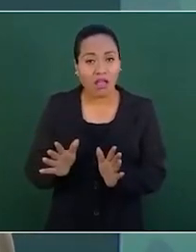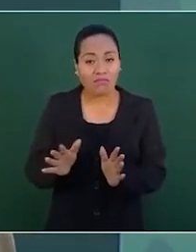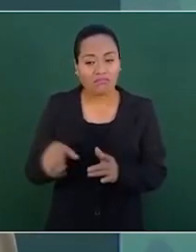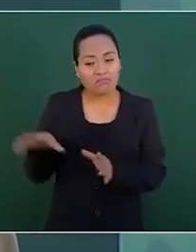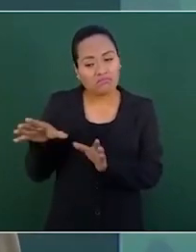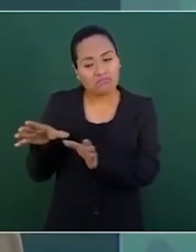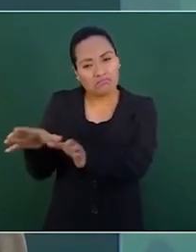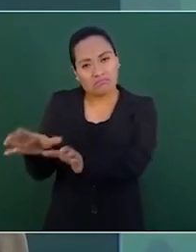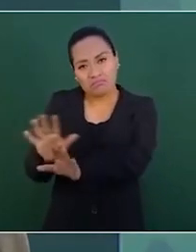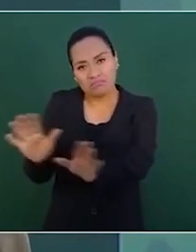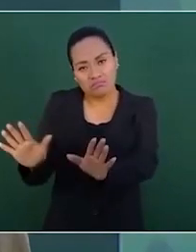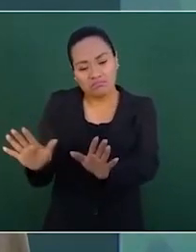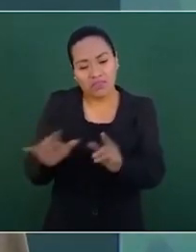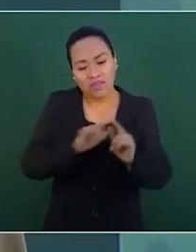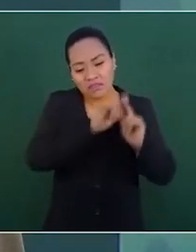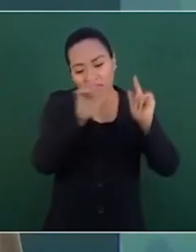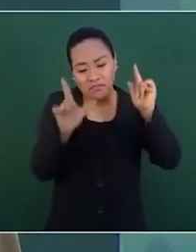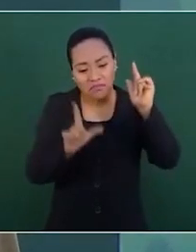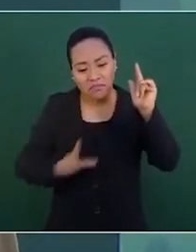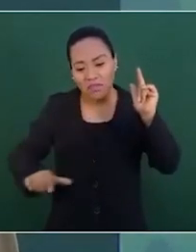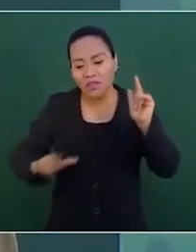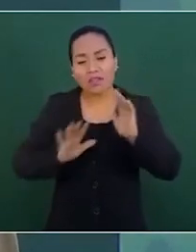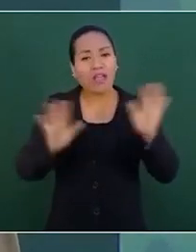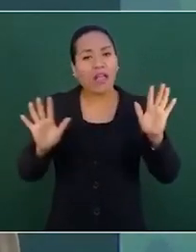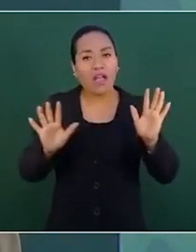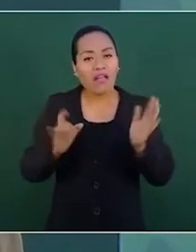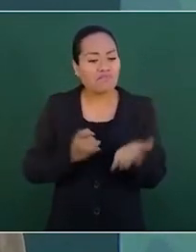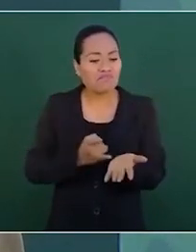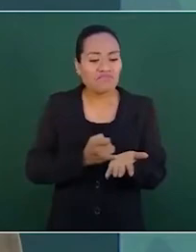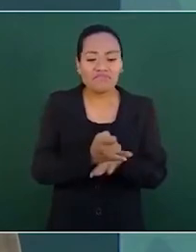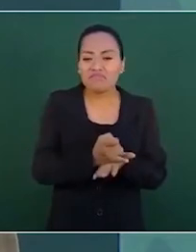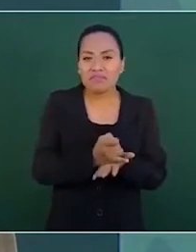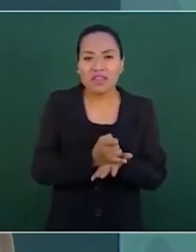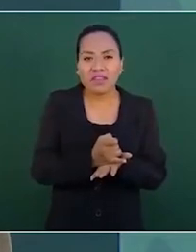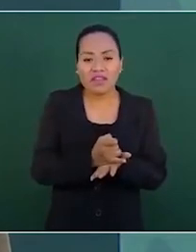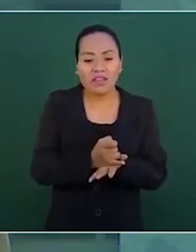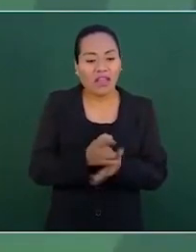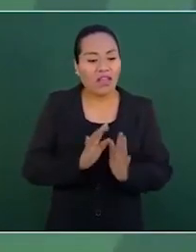muy profundo.